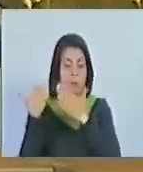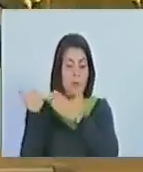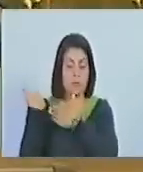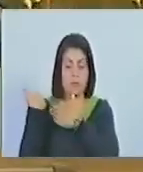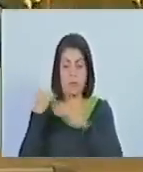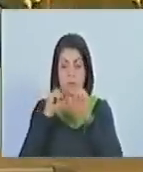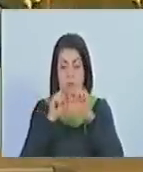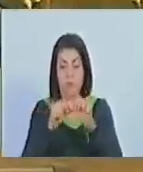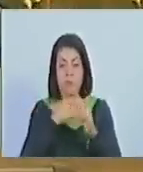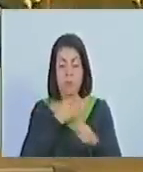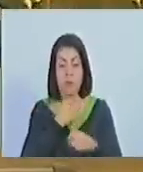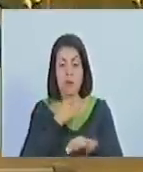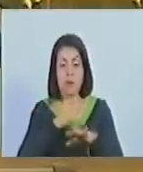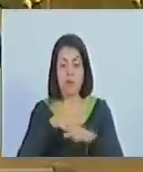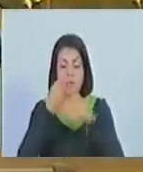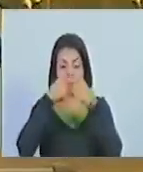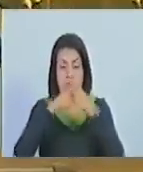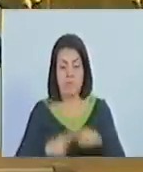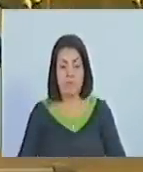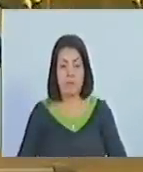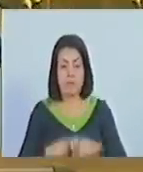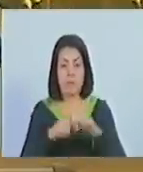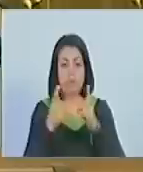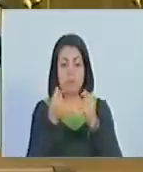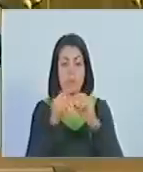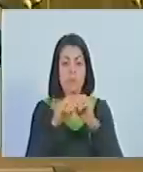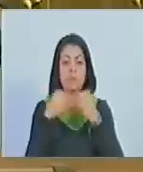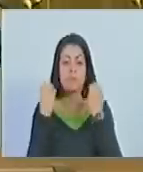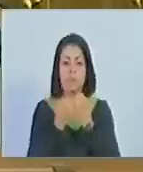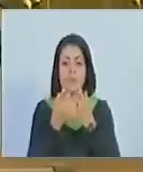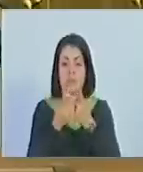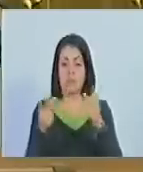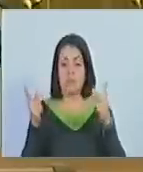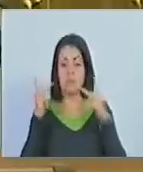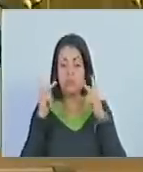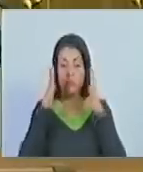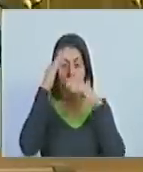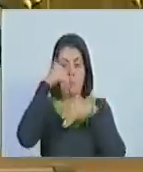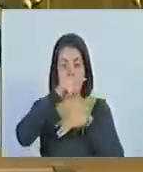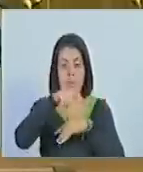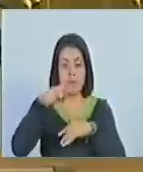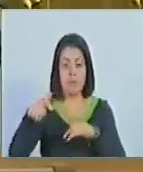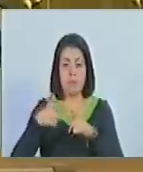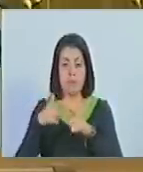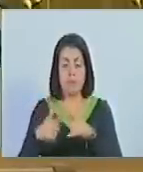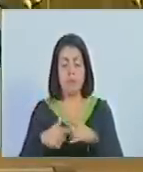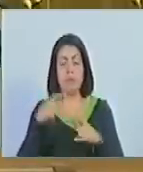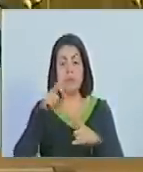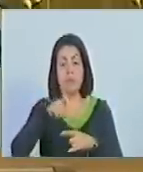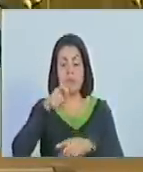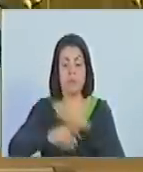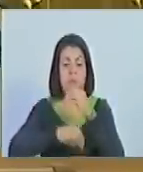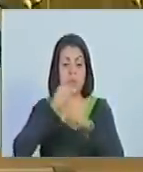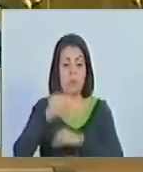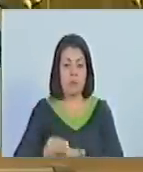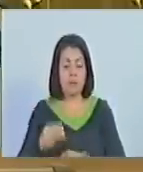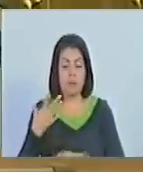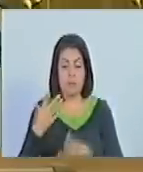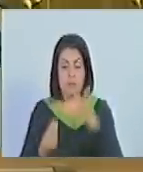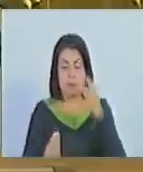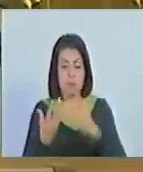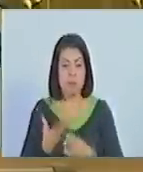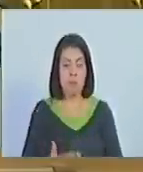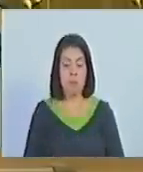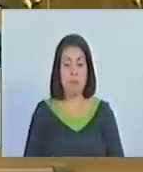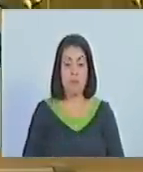y preferente en el presupuesto de los recursos públicos para la atención de los requerimientos formulados por los consejos